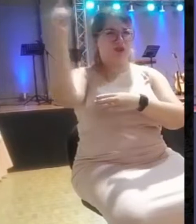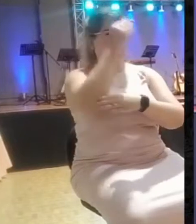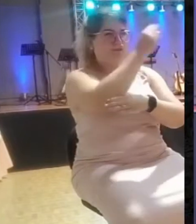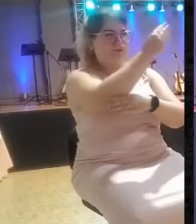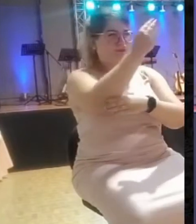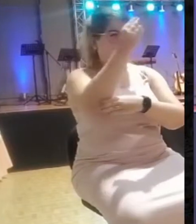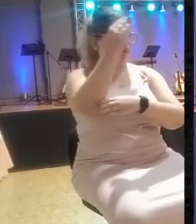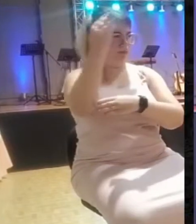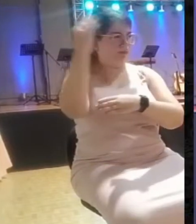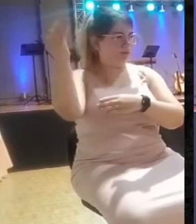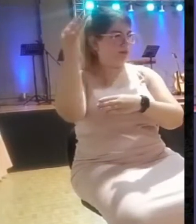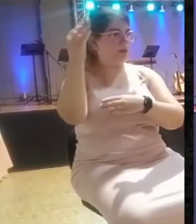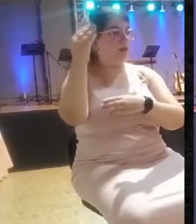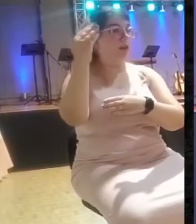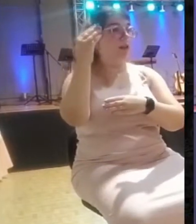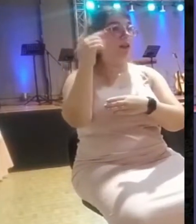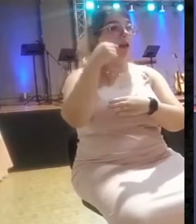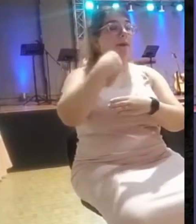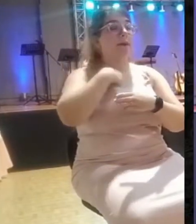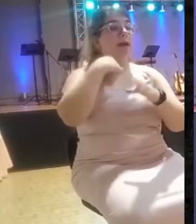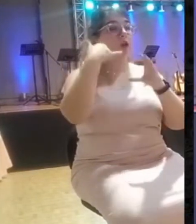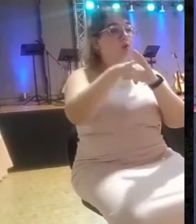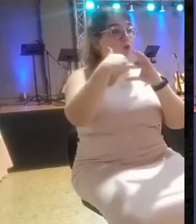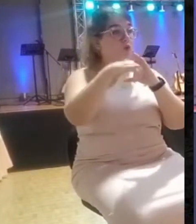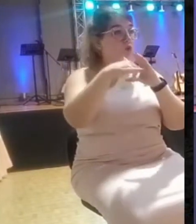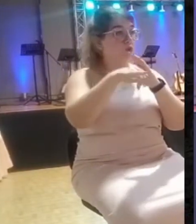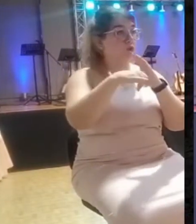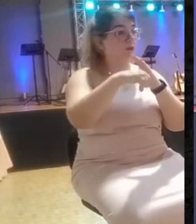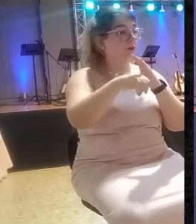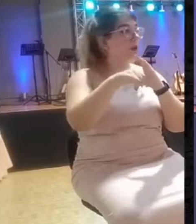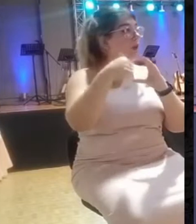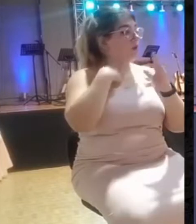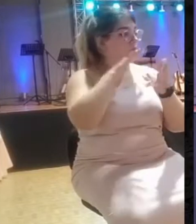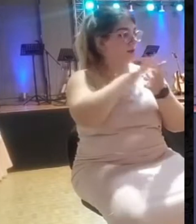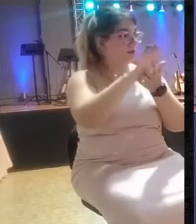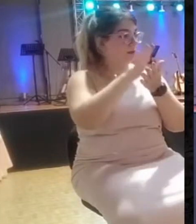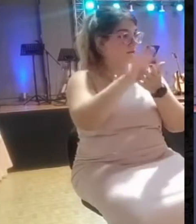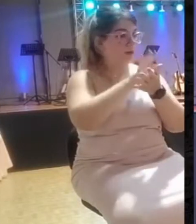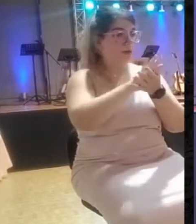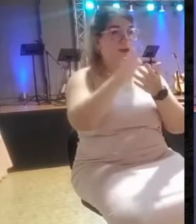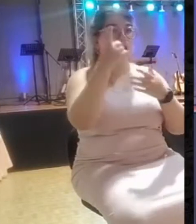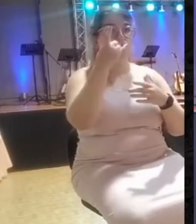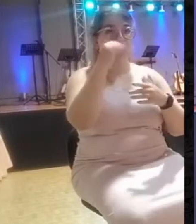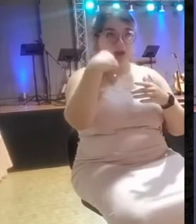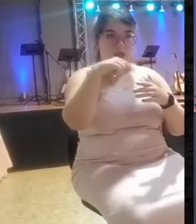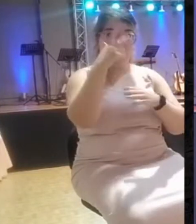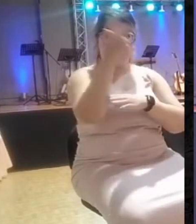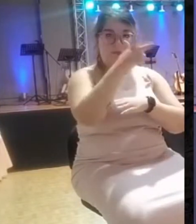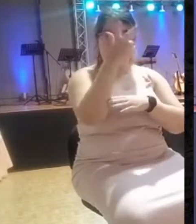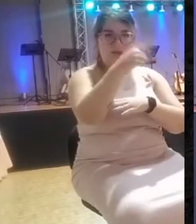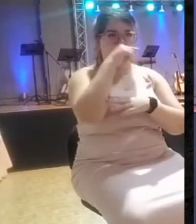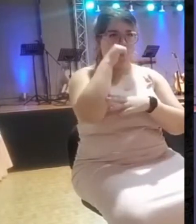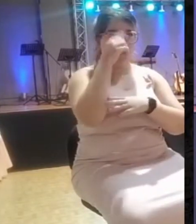este canal de YouTube, Un Bacari Suerto de Israel, un día hay unos vídeos que él ha publicado